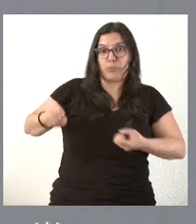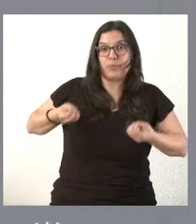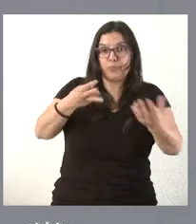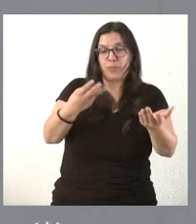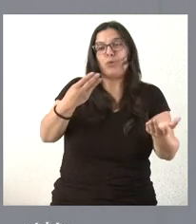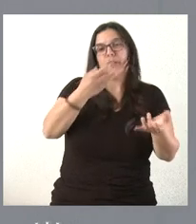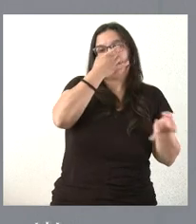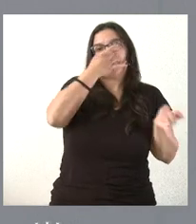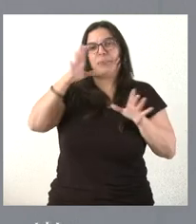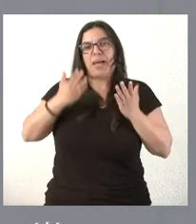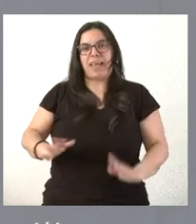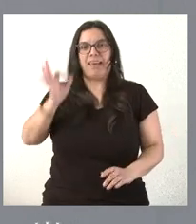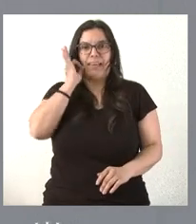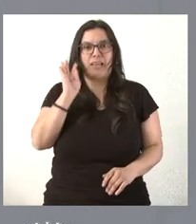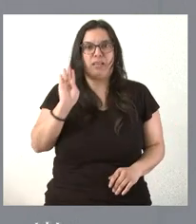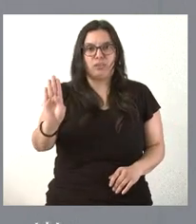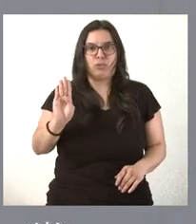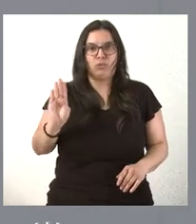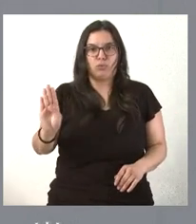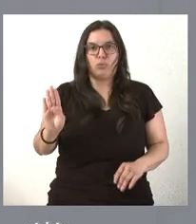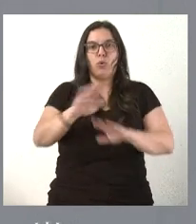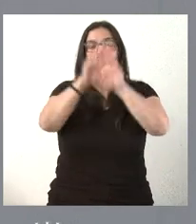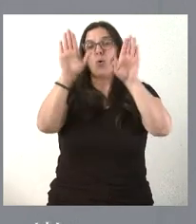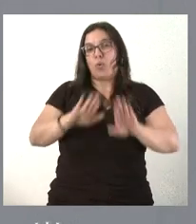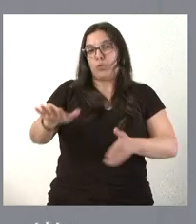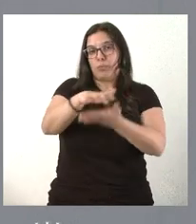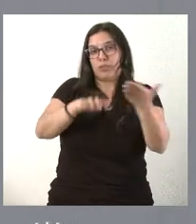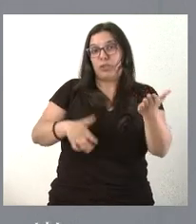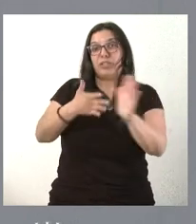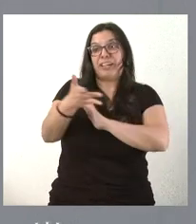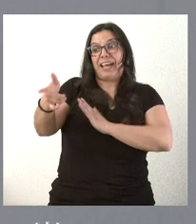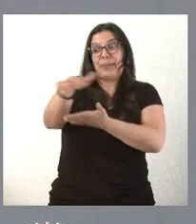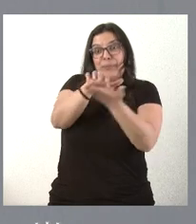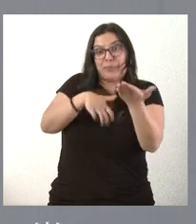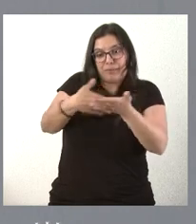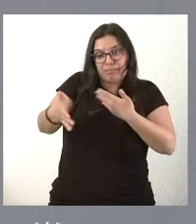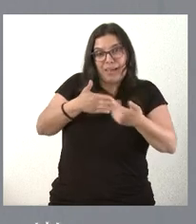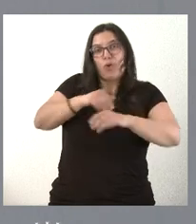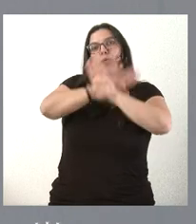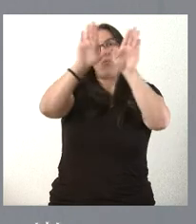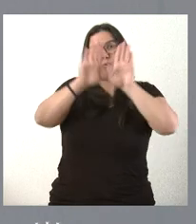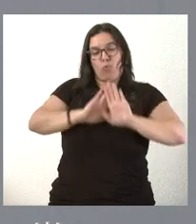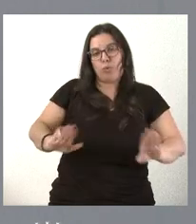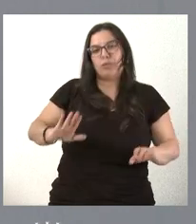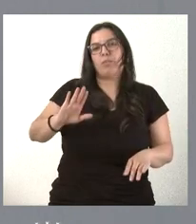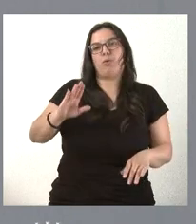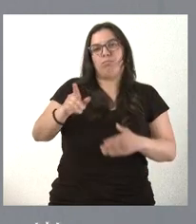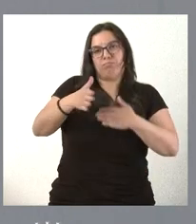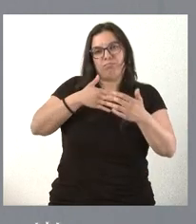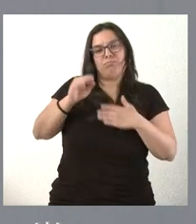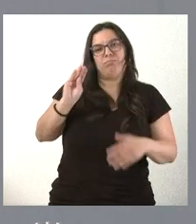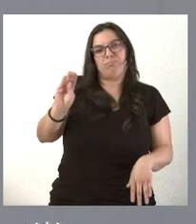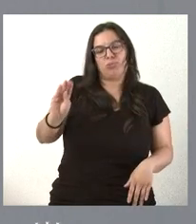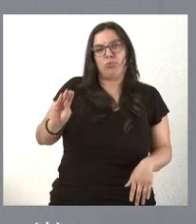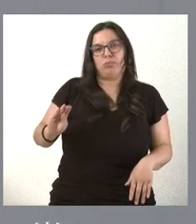procederá a la lectura de ese último texto, que por otra parte es el último texto que Fernando Sánchez Dragó escribió en